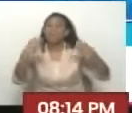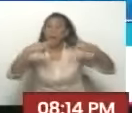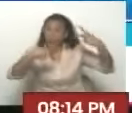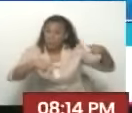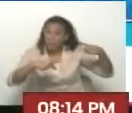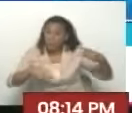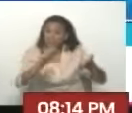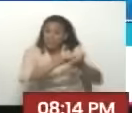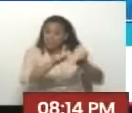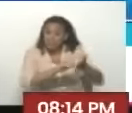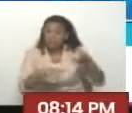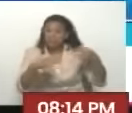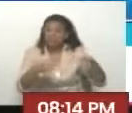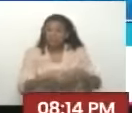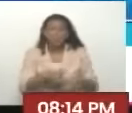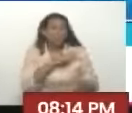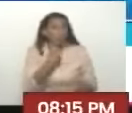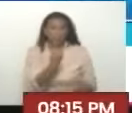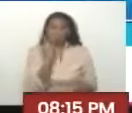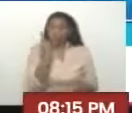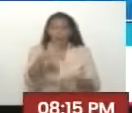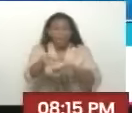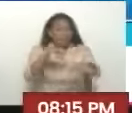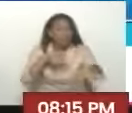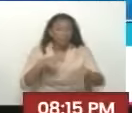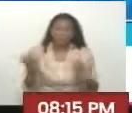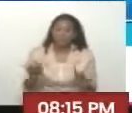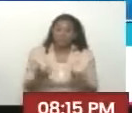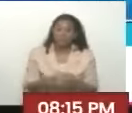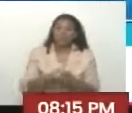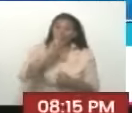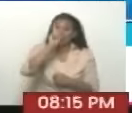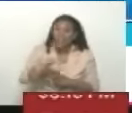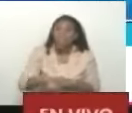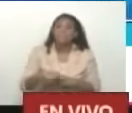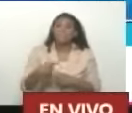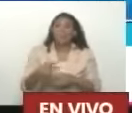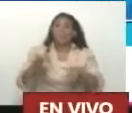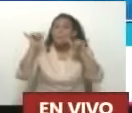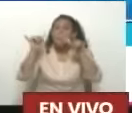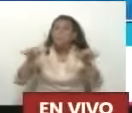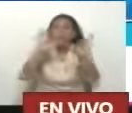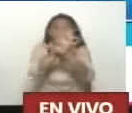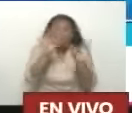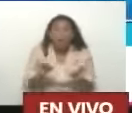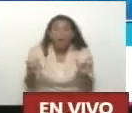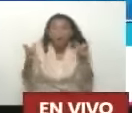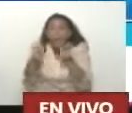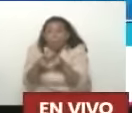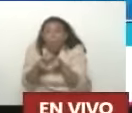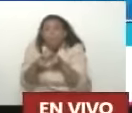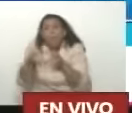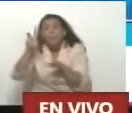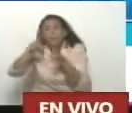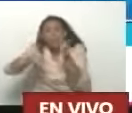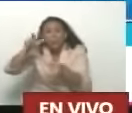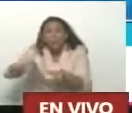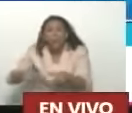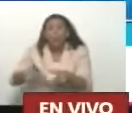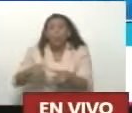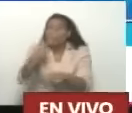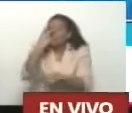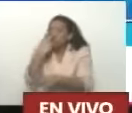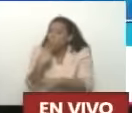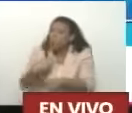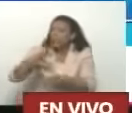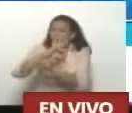puño y letra Y no solamente A las mayorías Sino de la misma forma A las minorías Lo cual Precisamente